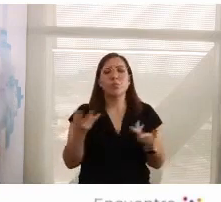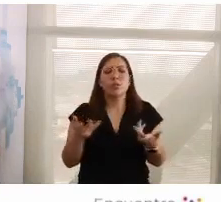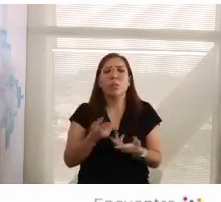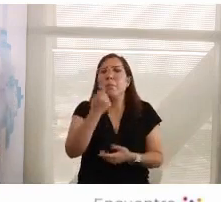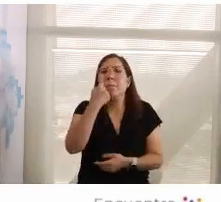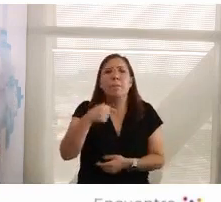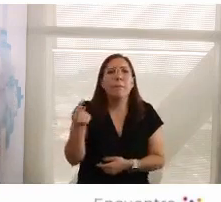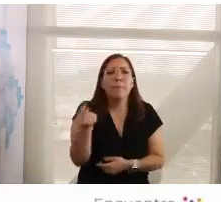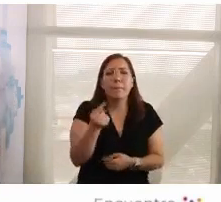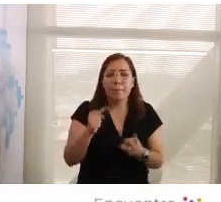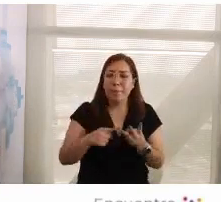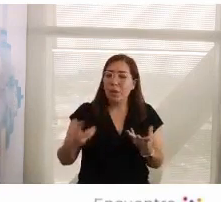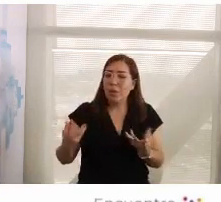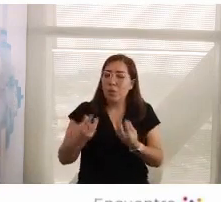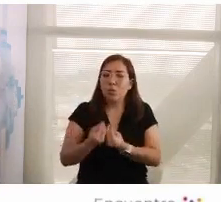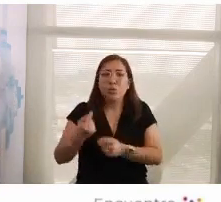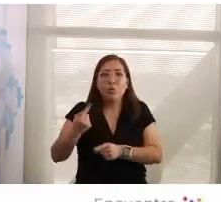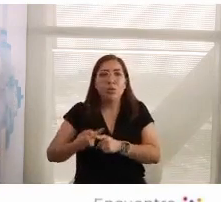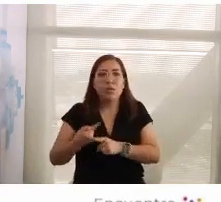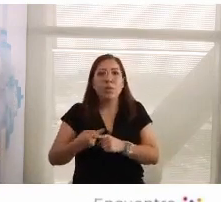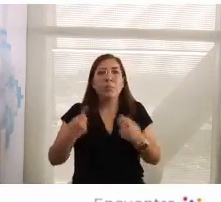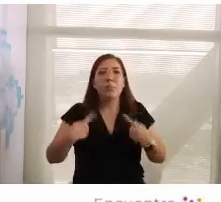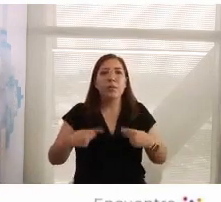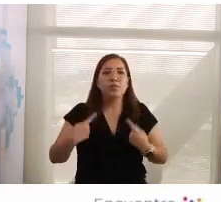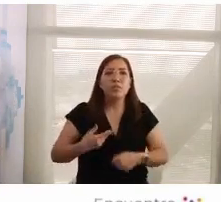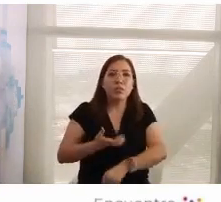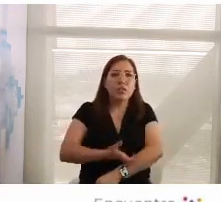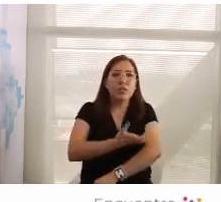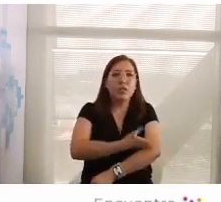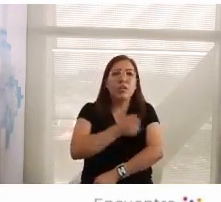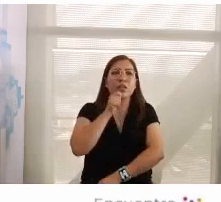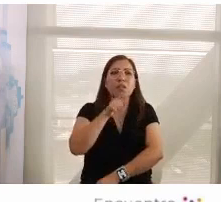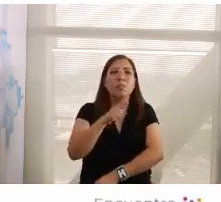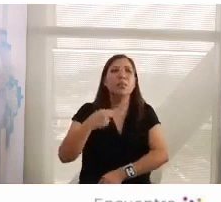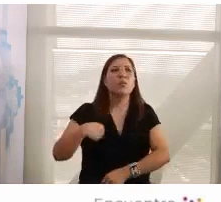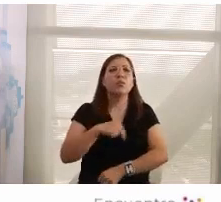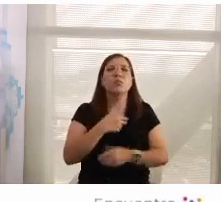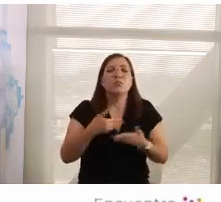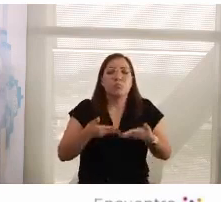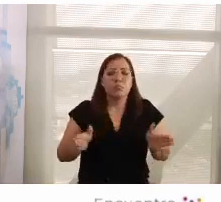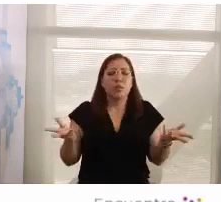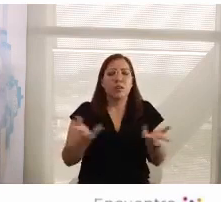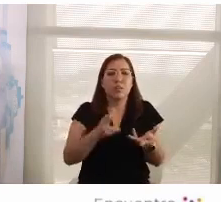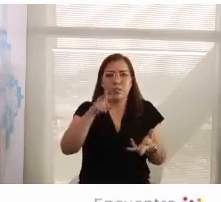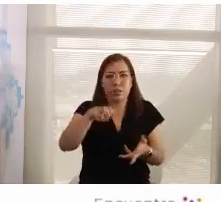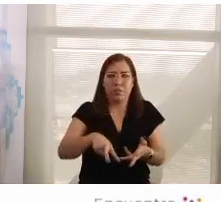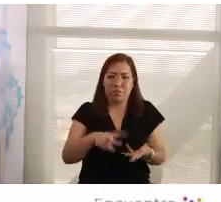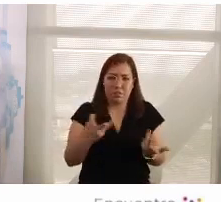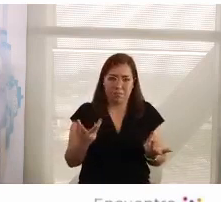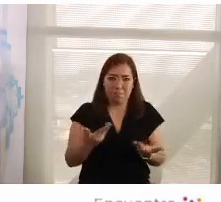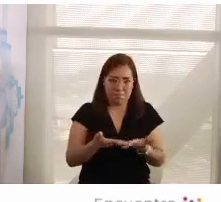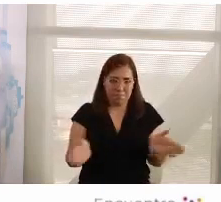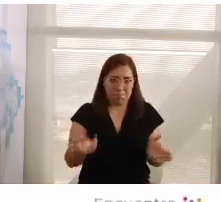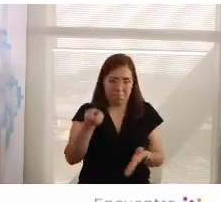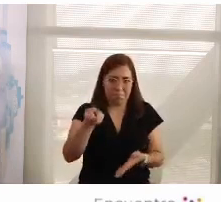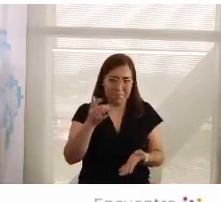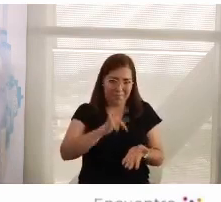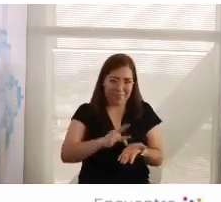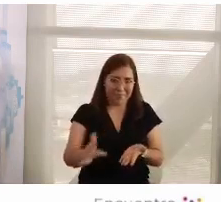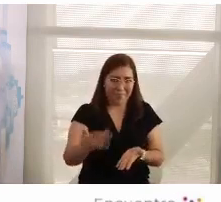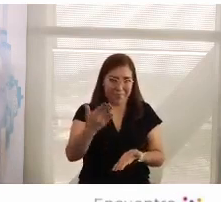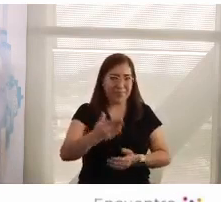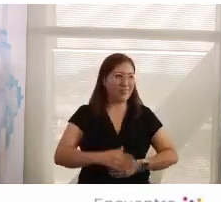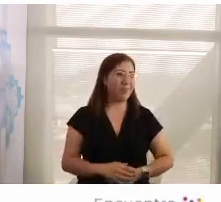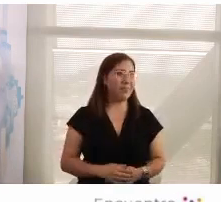estamos haciendo, con quién lo podemos hacer y sobre todo que estamos dispuestos a sacrificar, a entregar en ese proceso. Gracias.